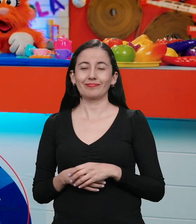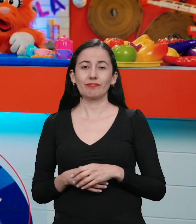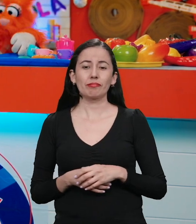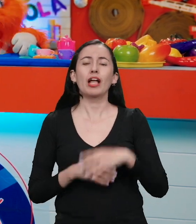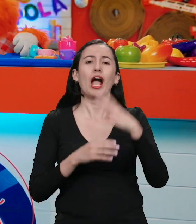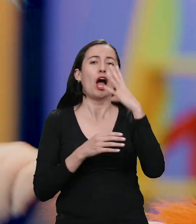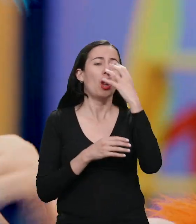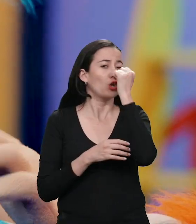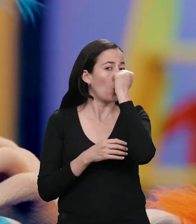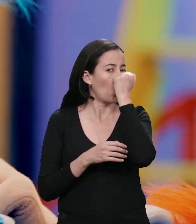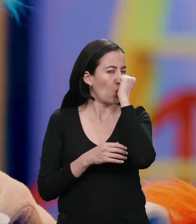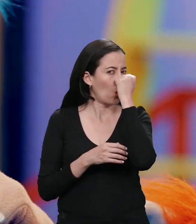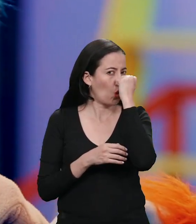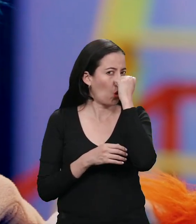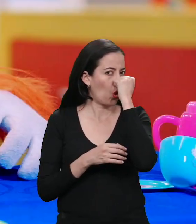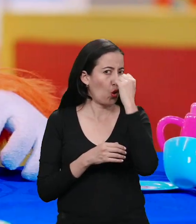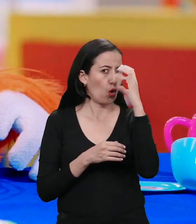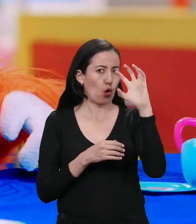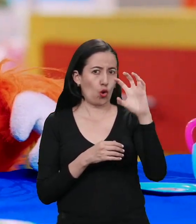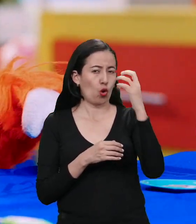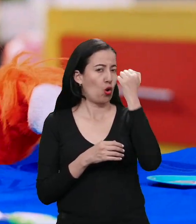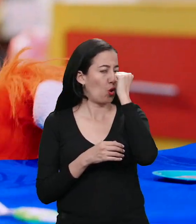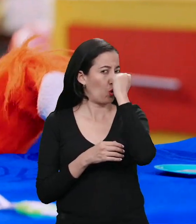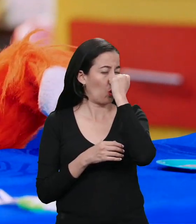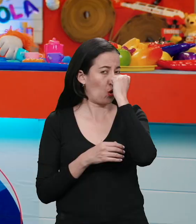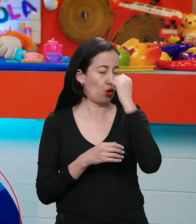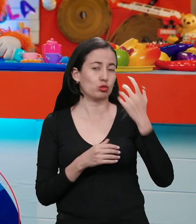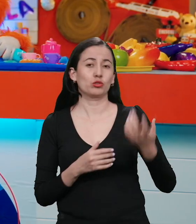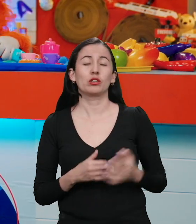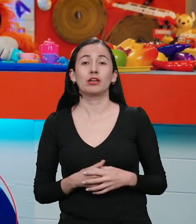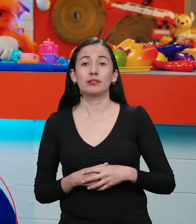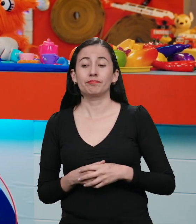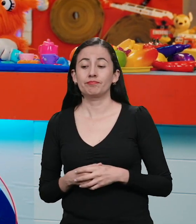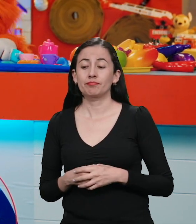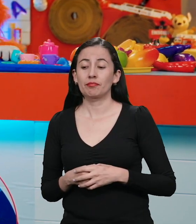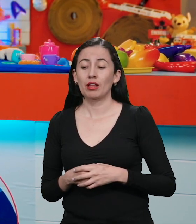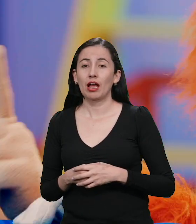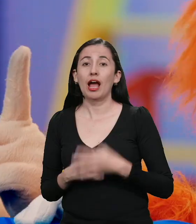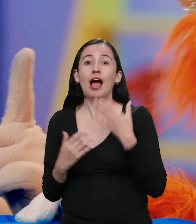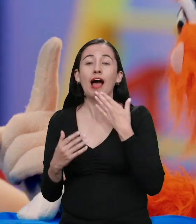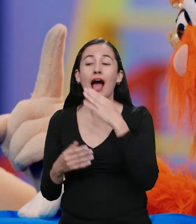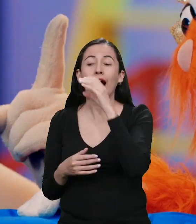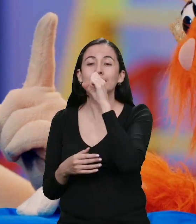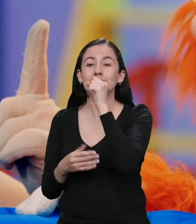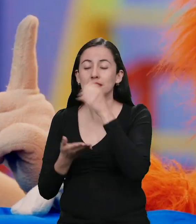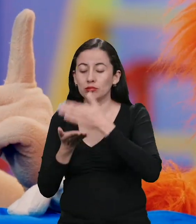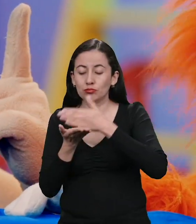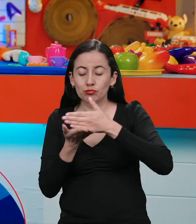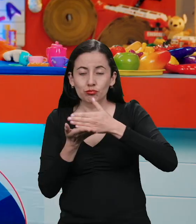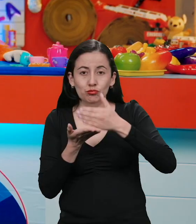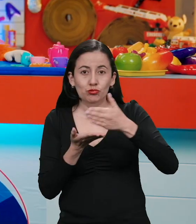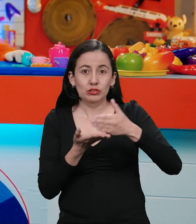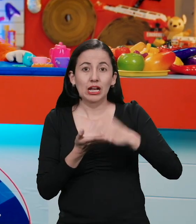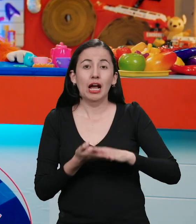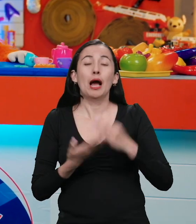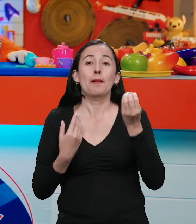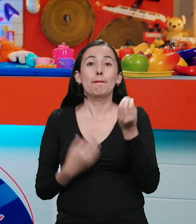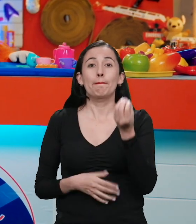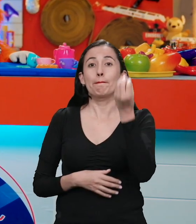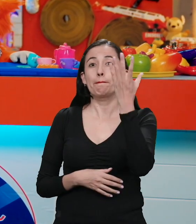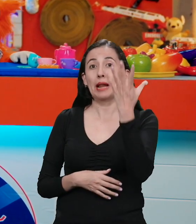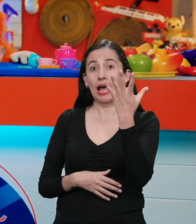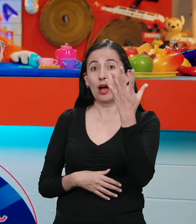bien! ¿Los tomates? ¡Los tomates rojos! ¡Rojos! ¡Y el anaranjado de la zanahoria! ¡Sí!